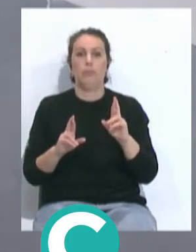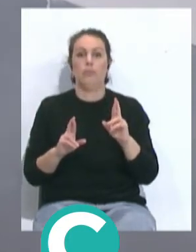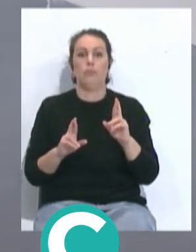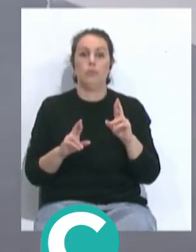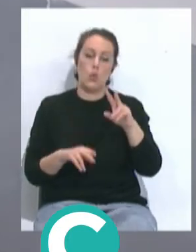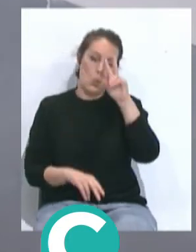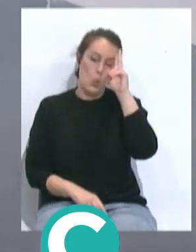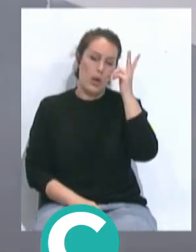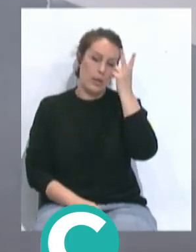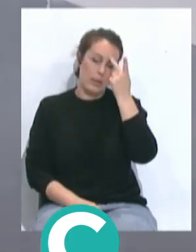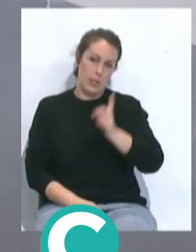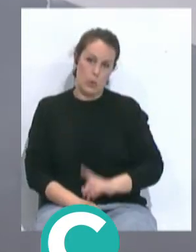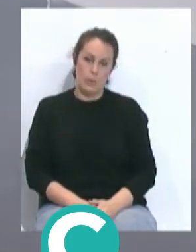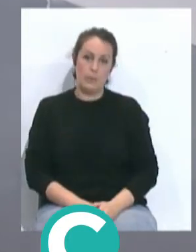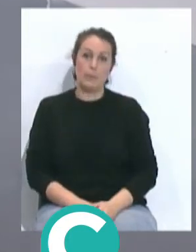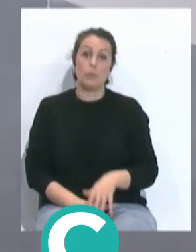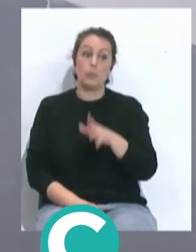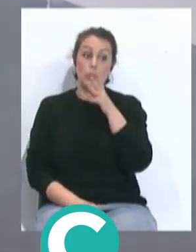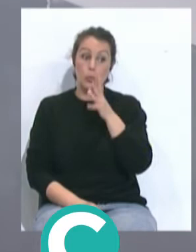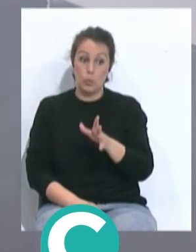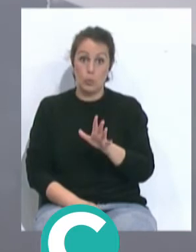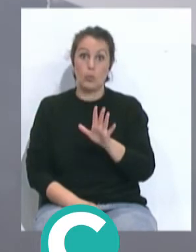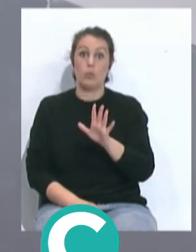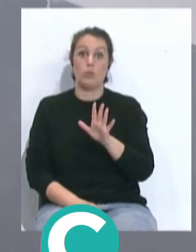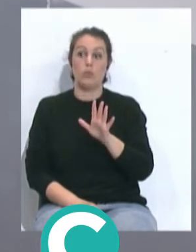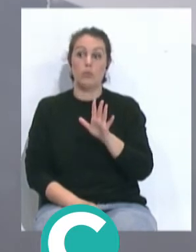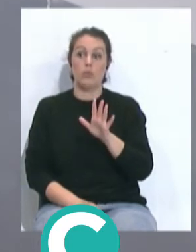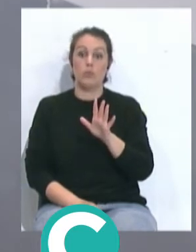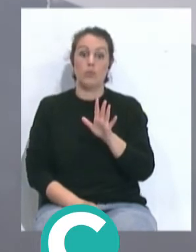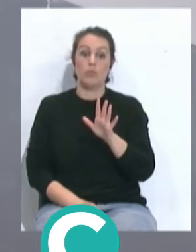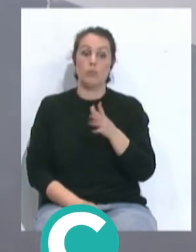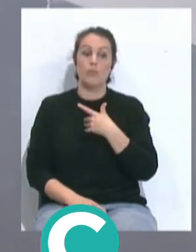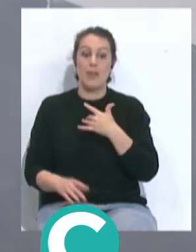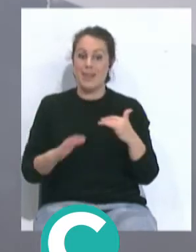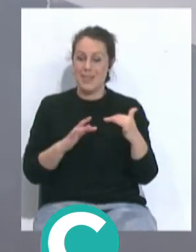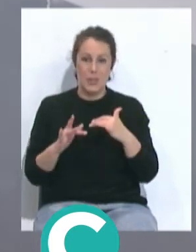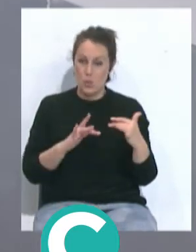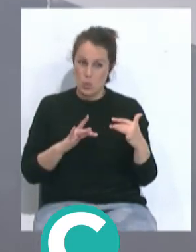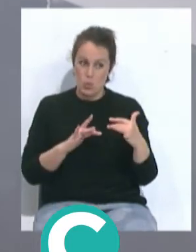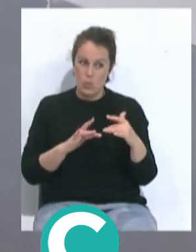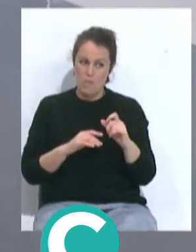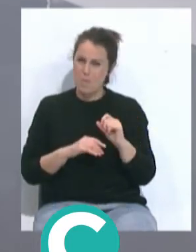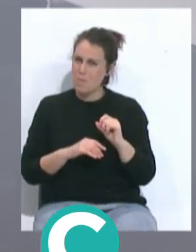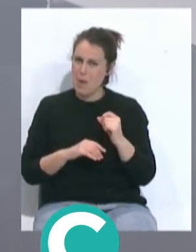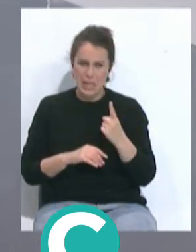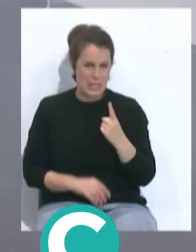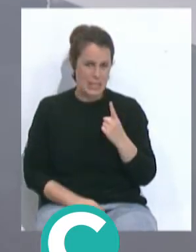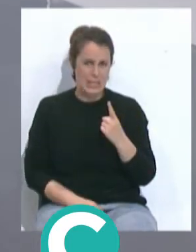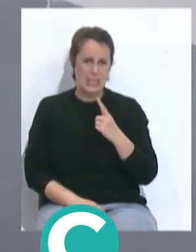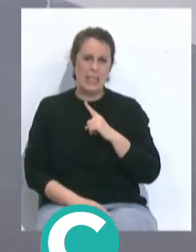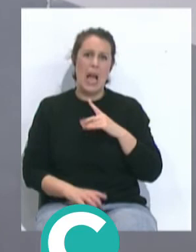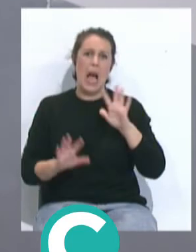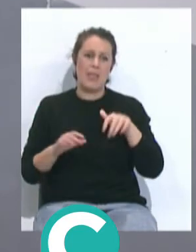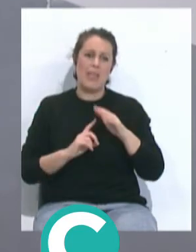no arrepentirnos de esto, porque realmente, creo que ha sido el partido que más daño